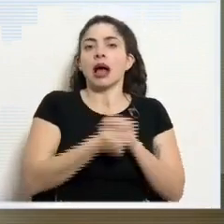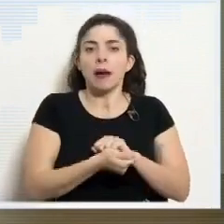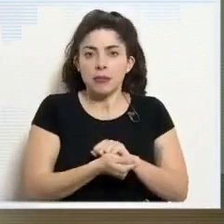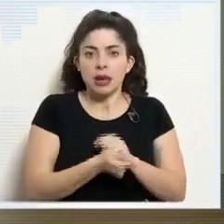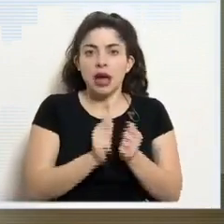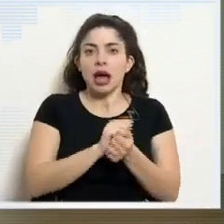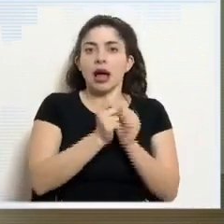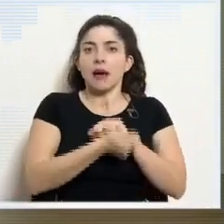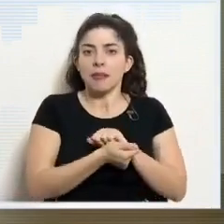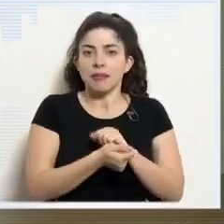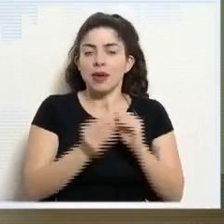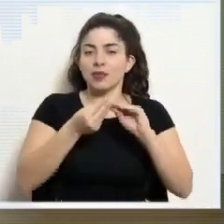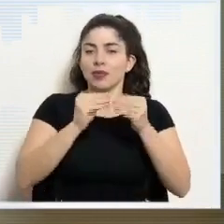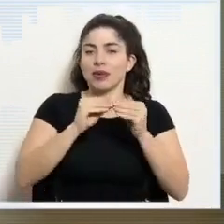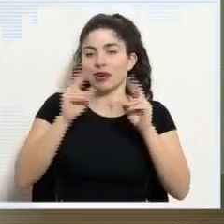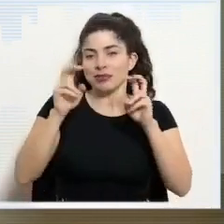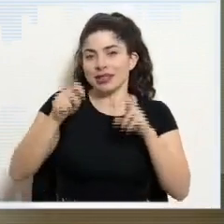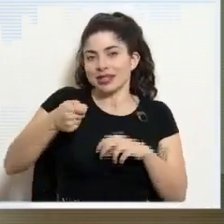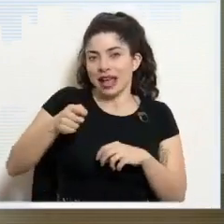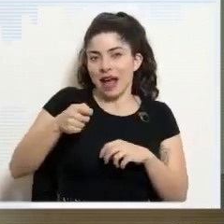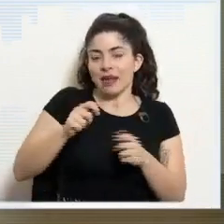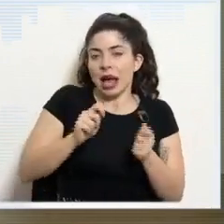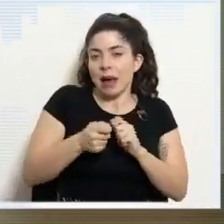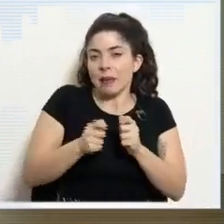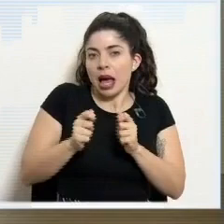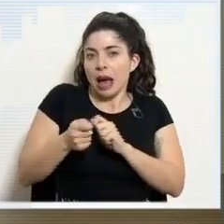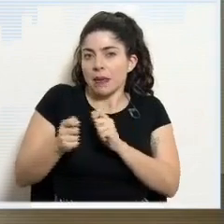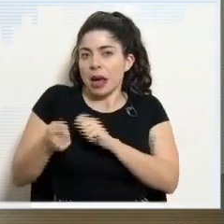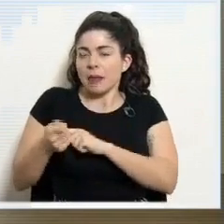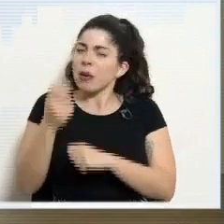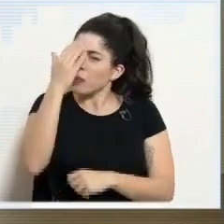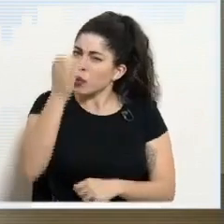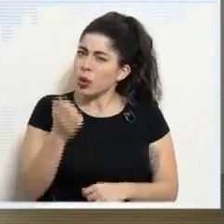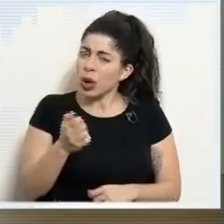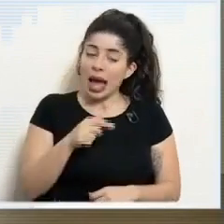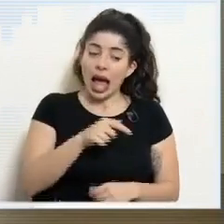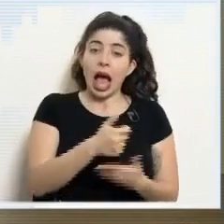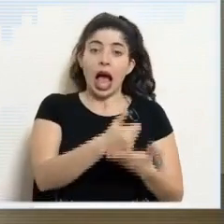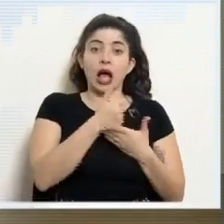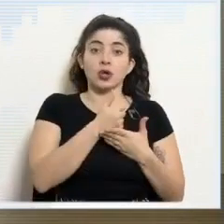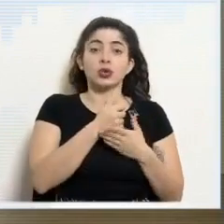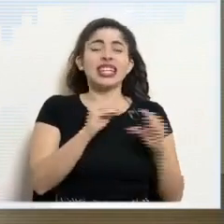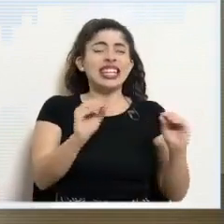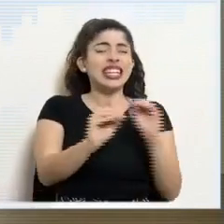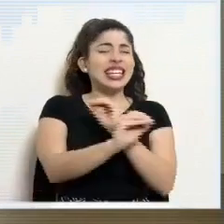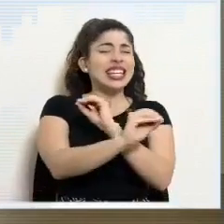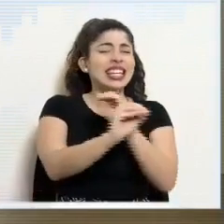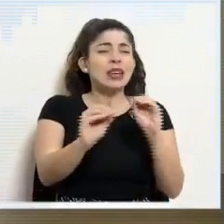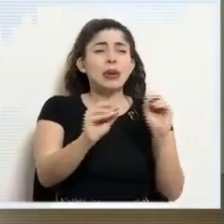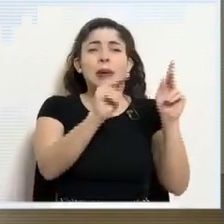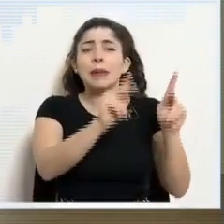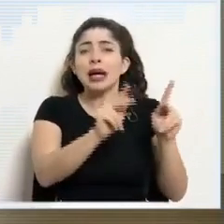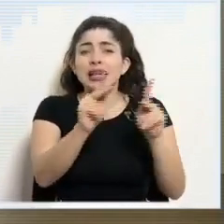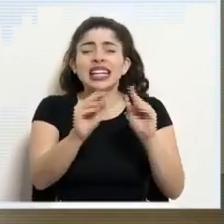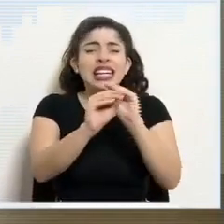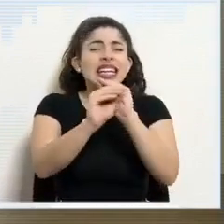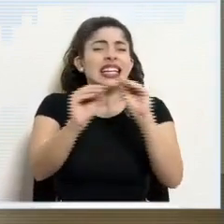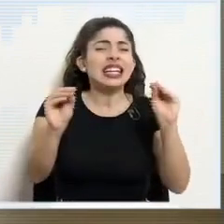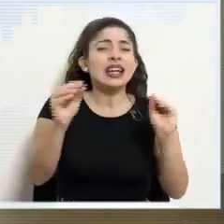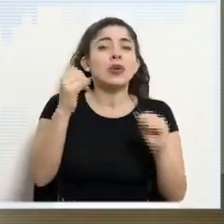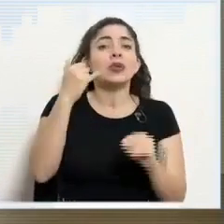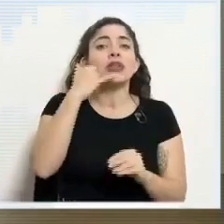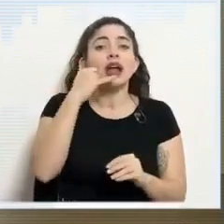¿Por qué hace esto? Esta es la función que nos permite que ningún teléfono, ninguna persona pueda ser